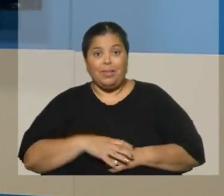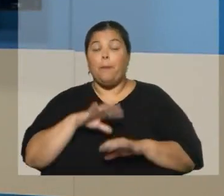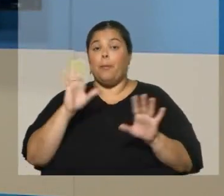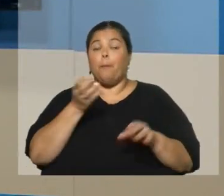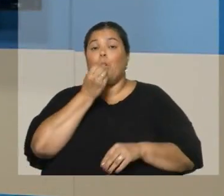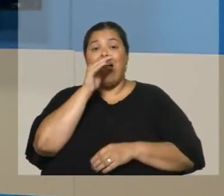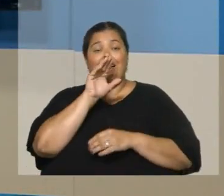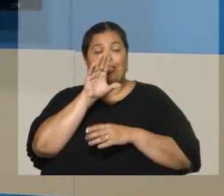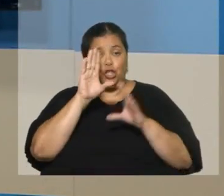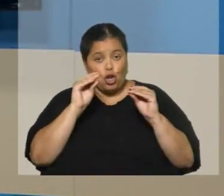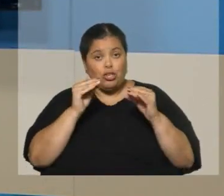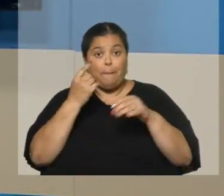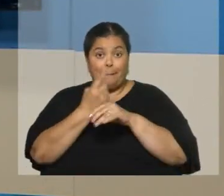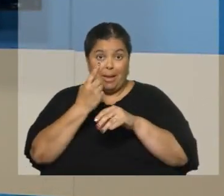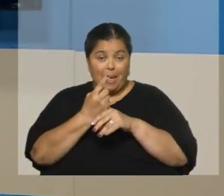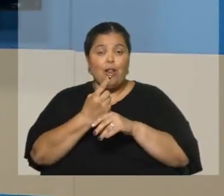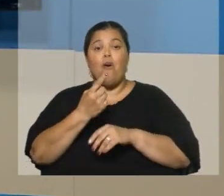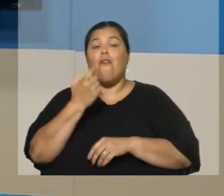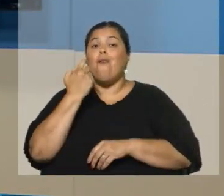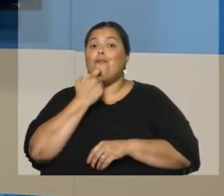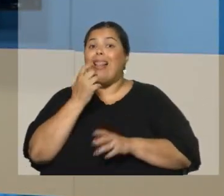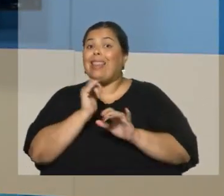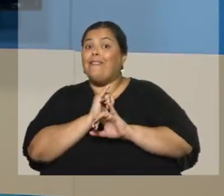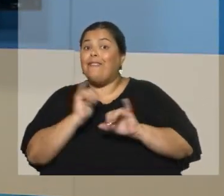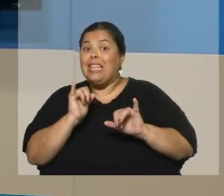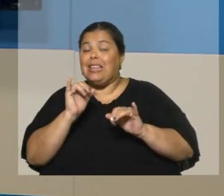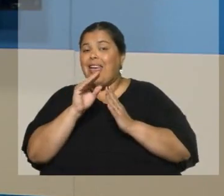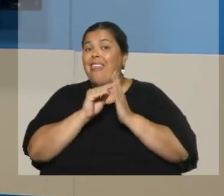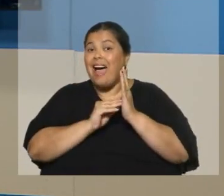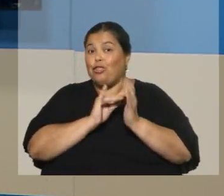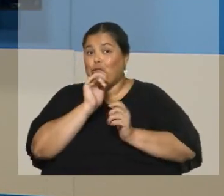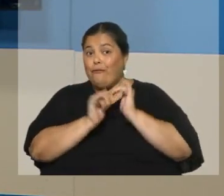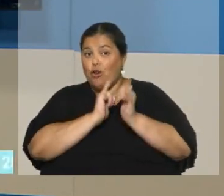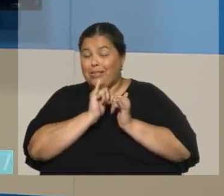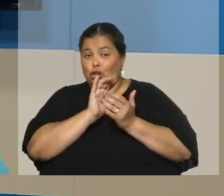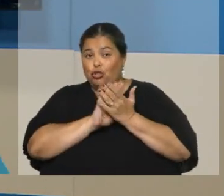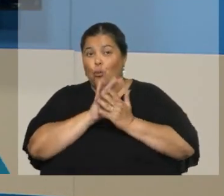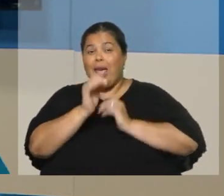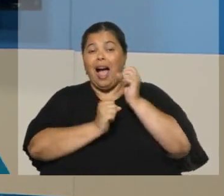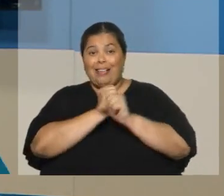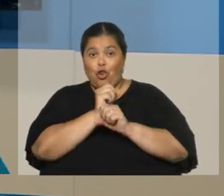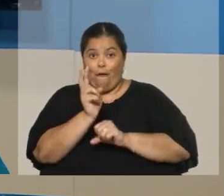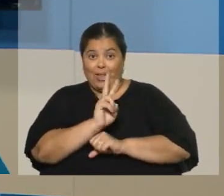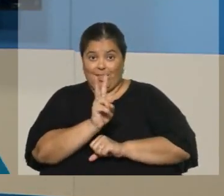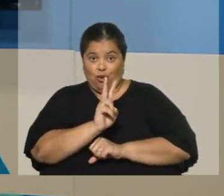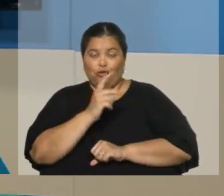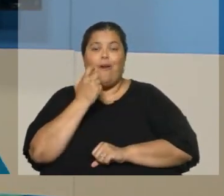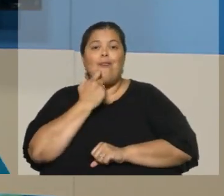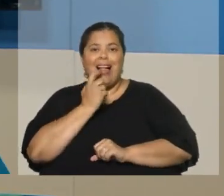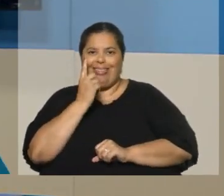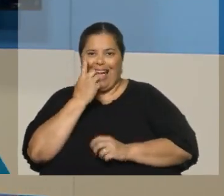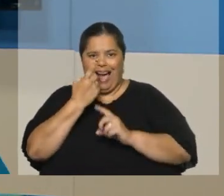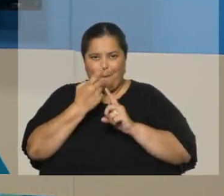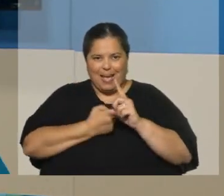todavía no cerramos los datos de 2022, ¿verdad? Es dato a noviembre, pero nos permite acercar bastante esta información a propósito de la